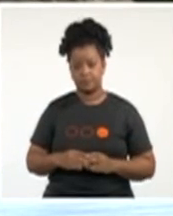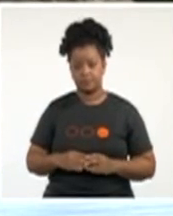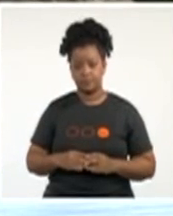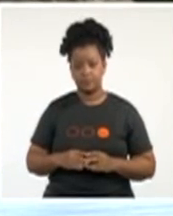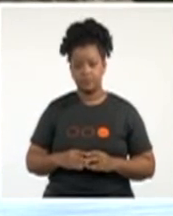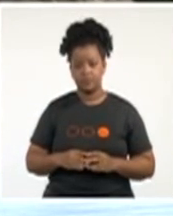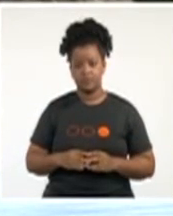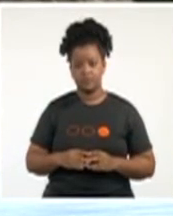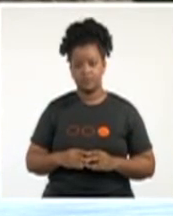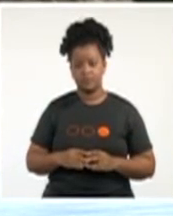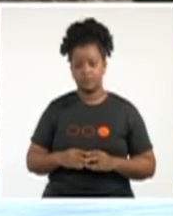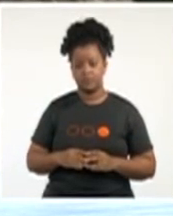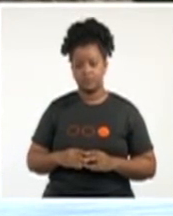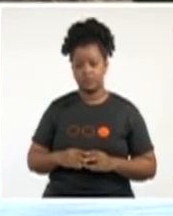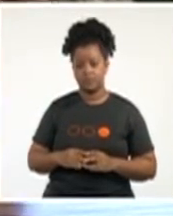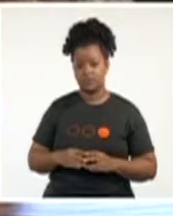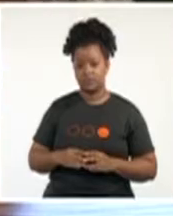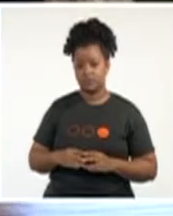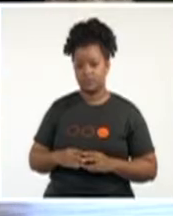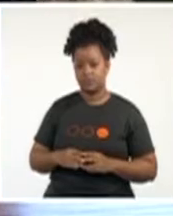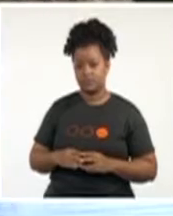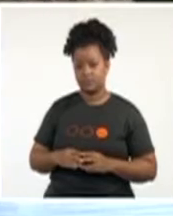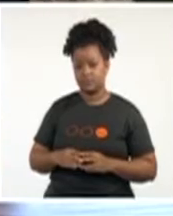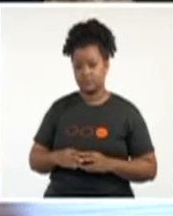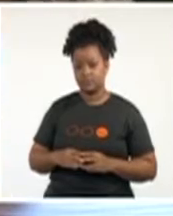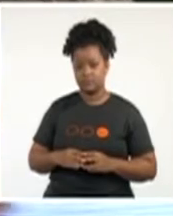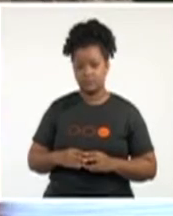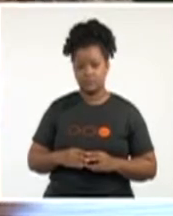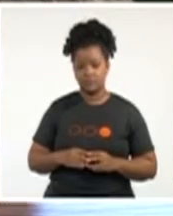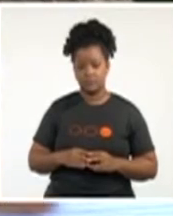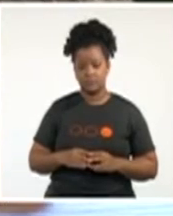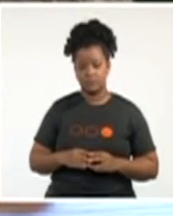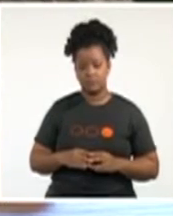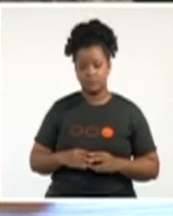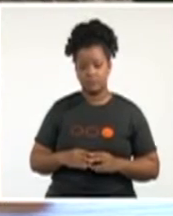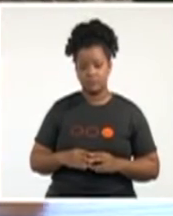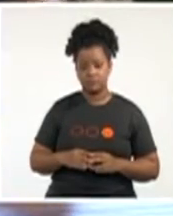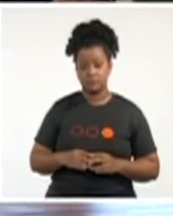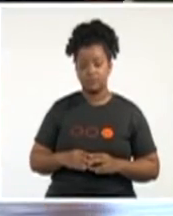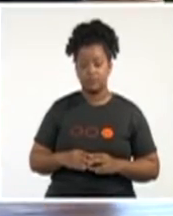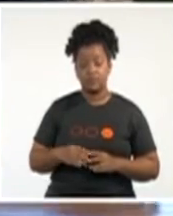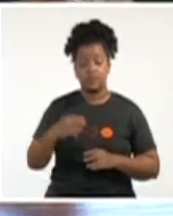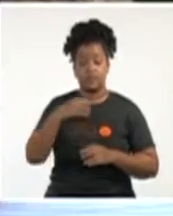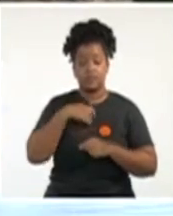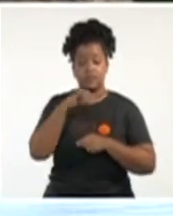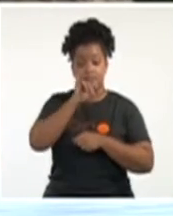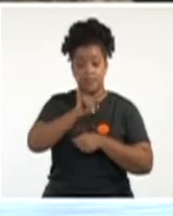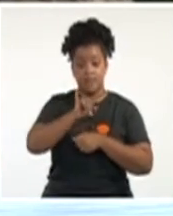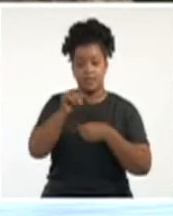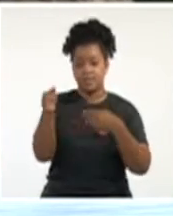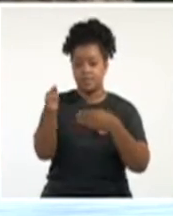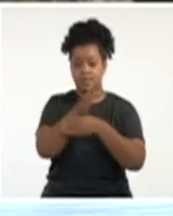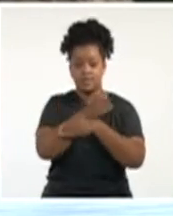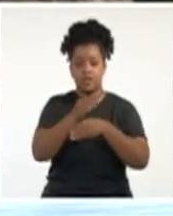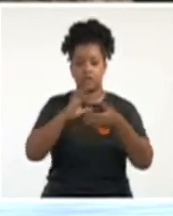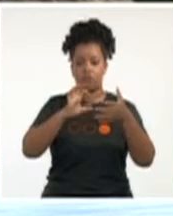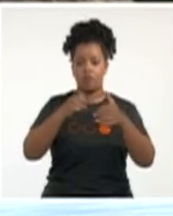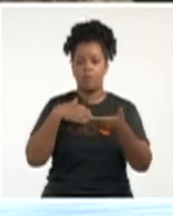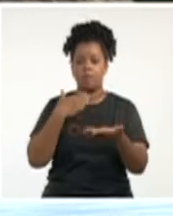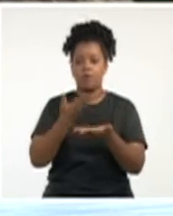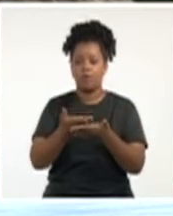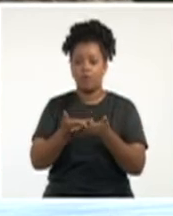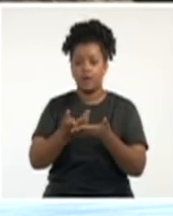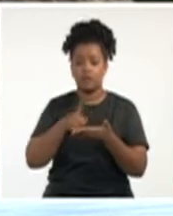con el manejo clínico. Incluso hay seis versiones que han propuesto y hemos aprobado nosotros